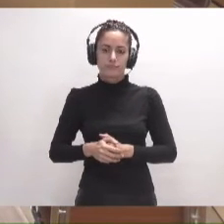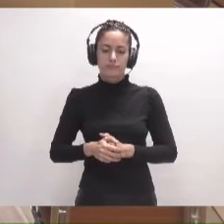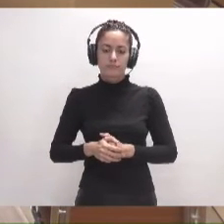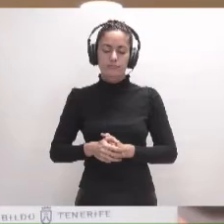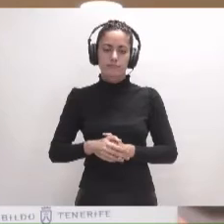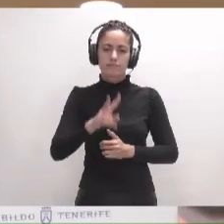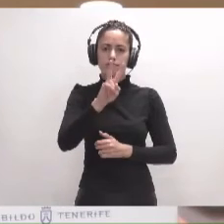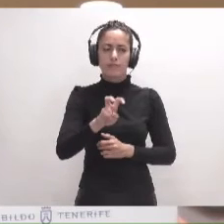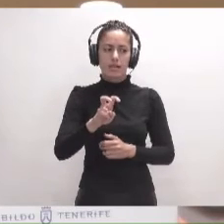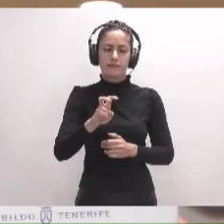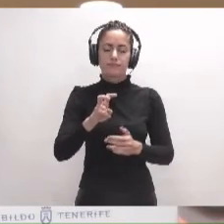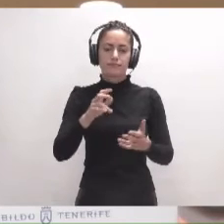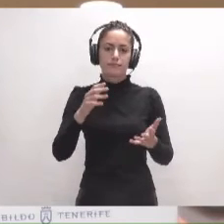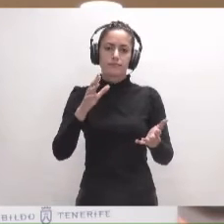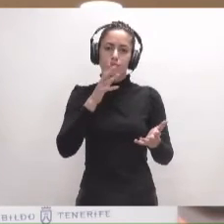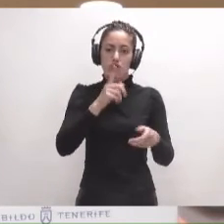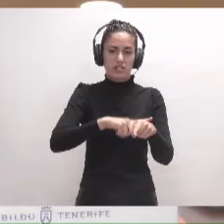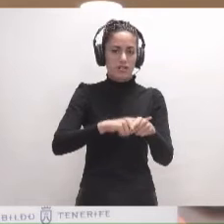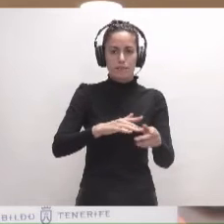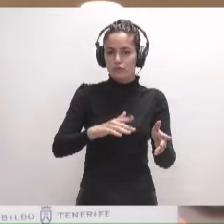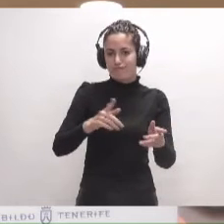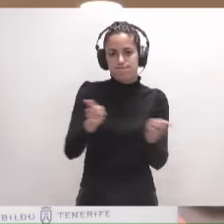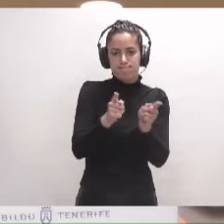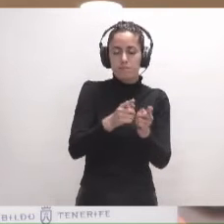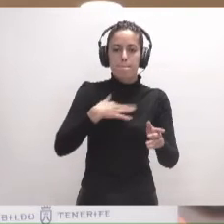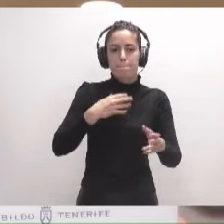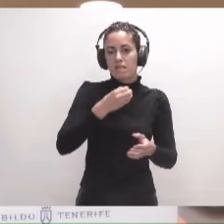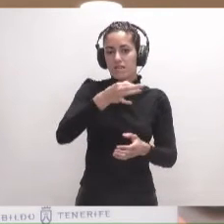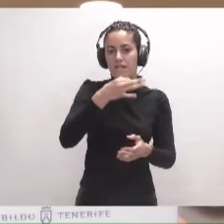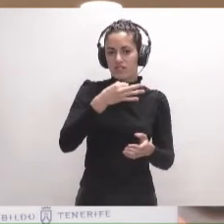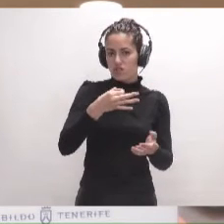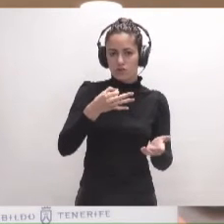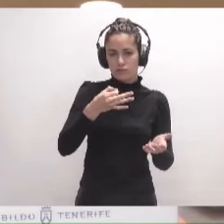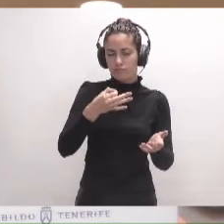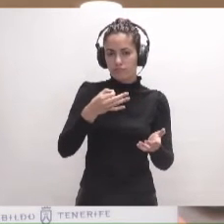Vale. Dada la escasez del tiempo, mi intervención se basa en ir a